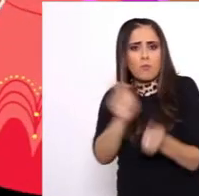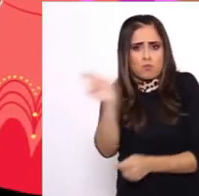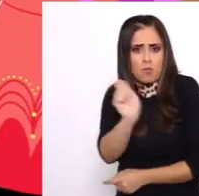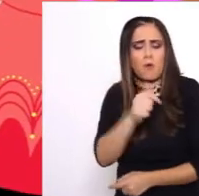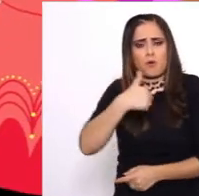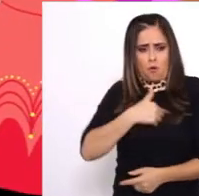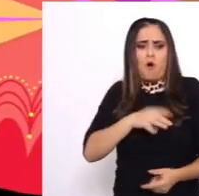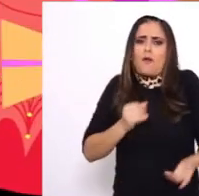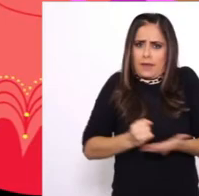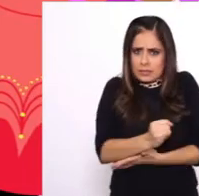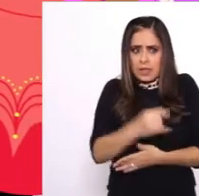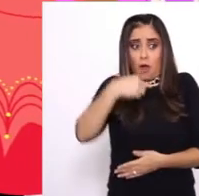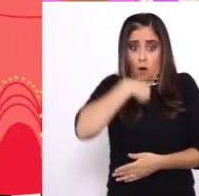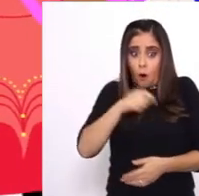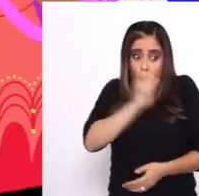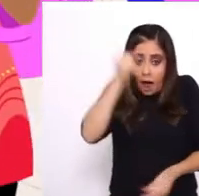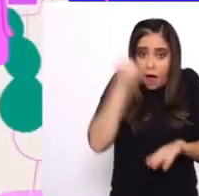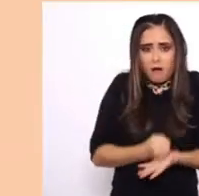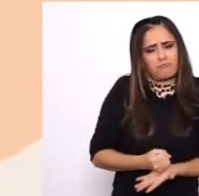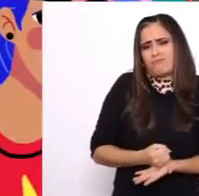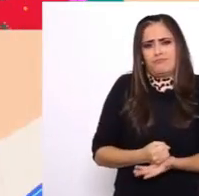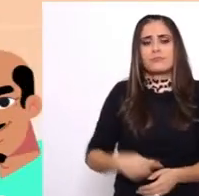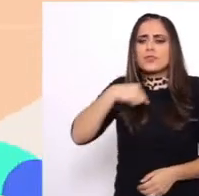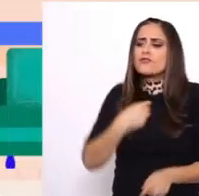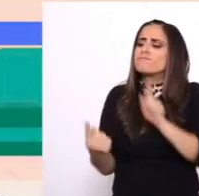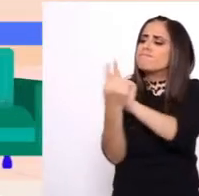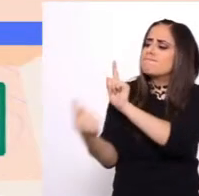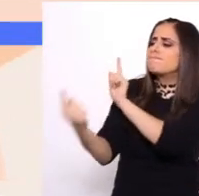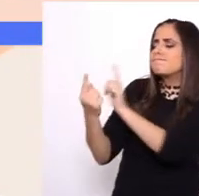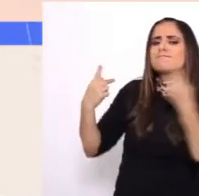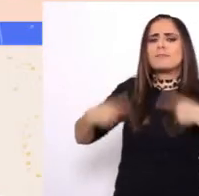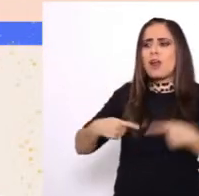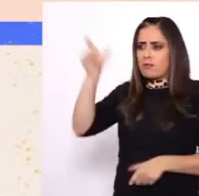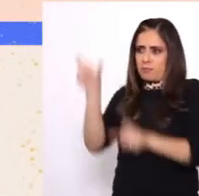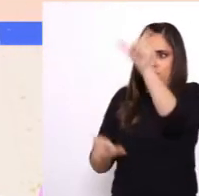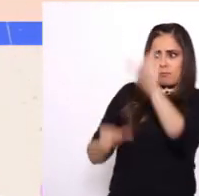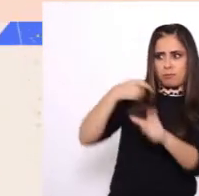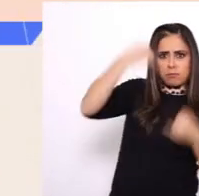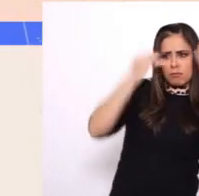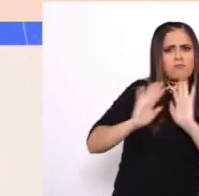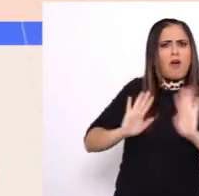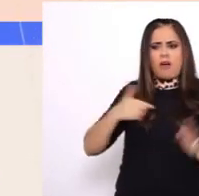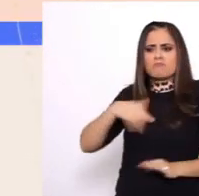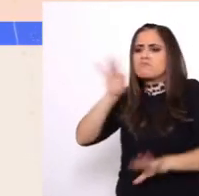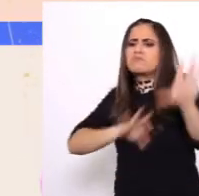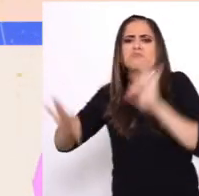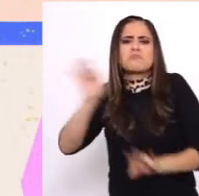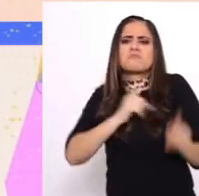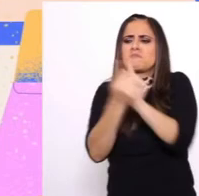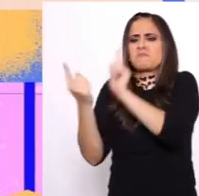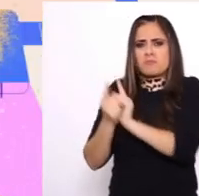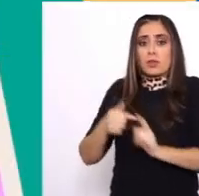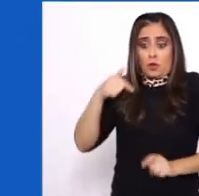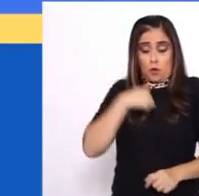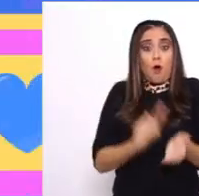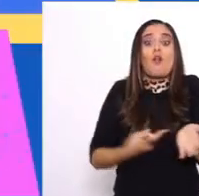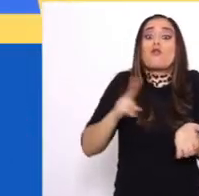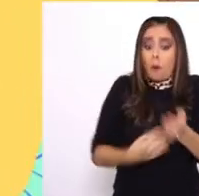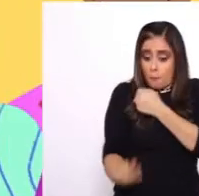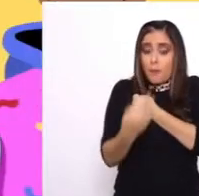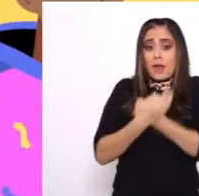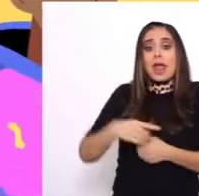relaciones afectivas. Tener novio no me define como persona. Yo decido relacionarme con las demás personas sin prejuicios ni estereotipos.